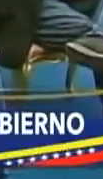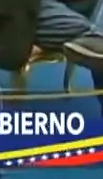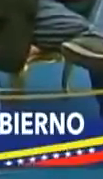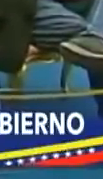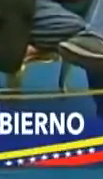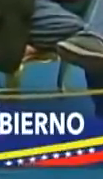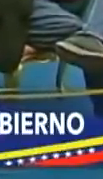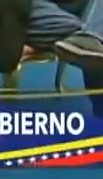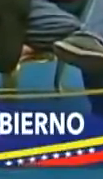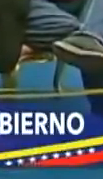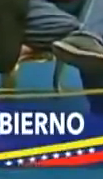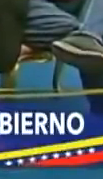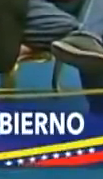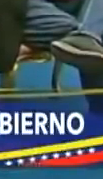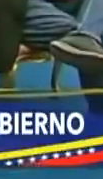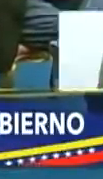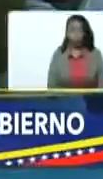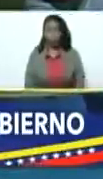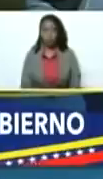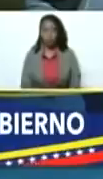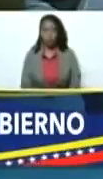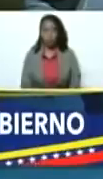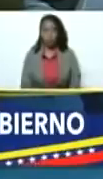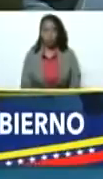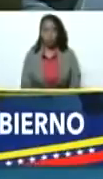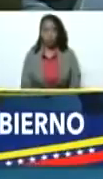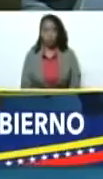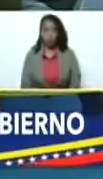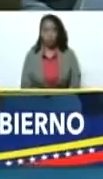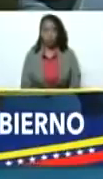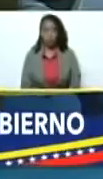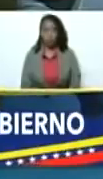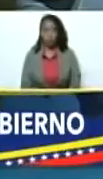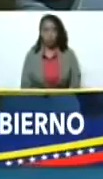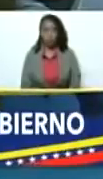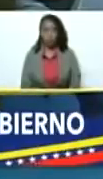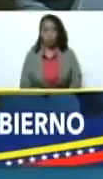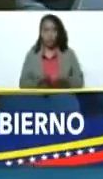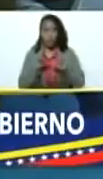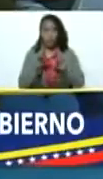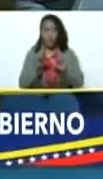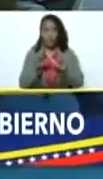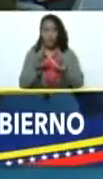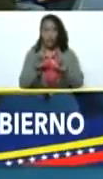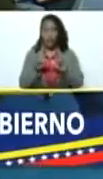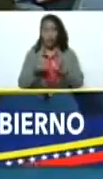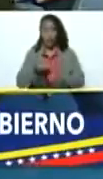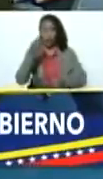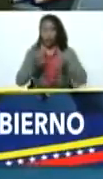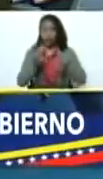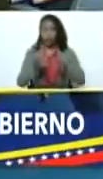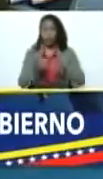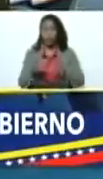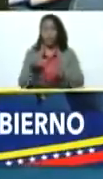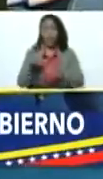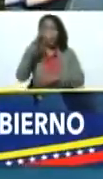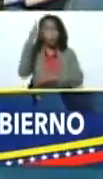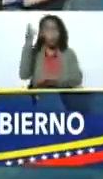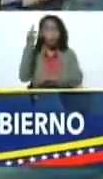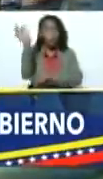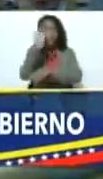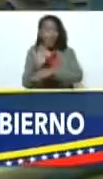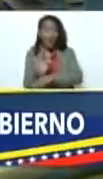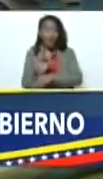A Gui Bernaiz, secretario ejecutivo del Consejo Federal de Gobierno